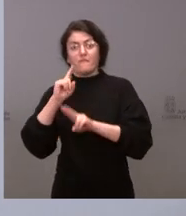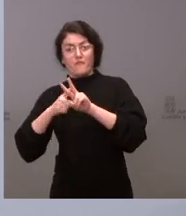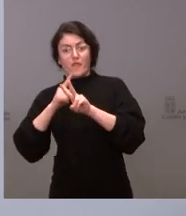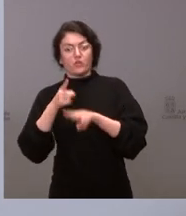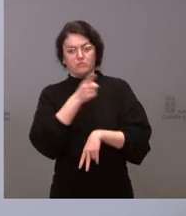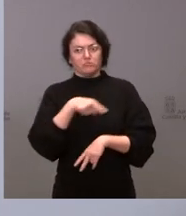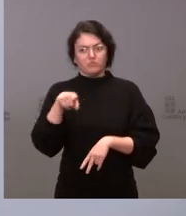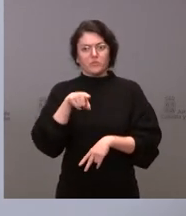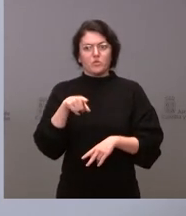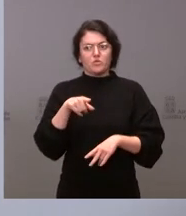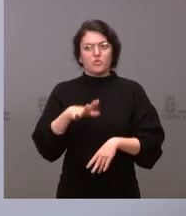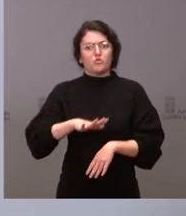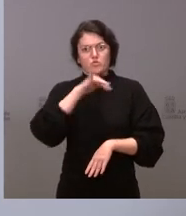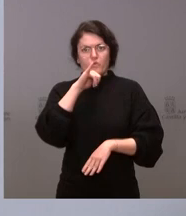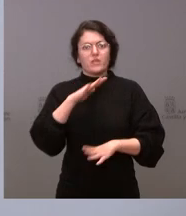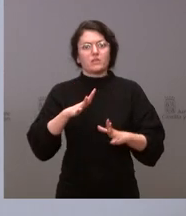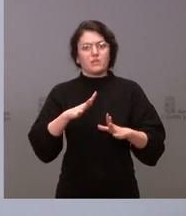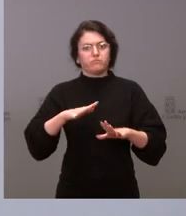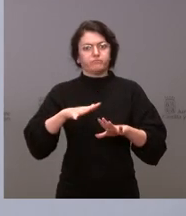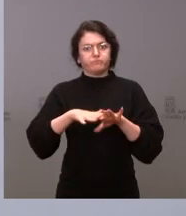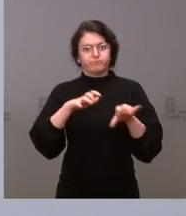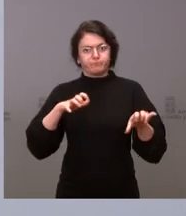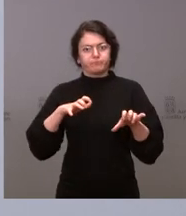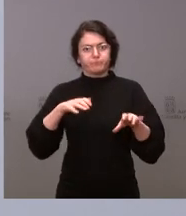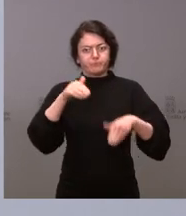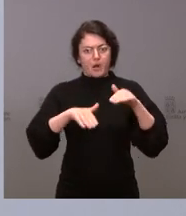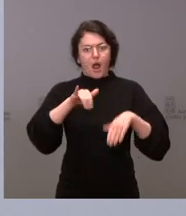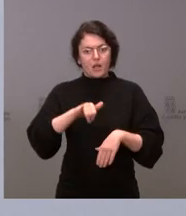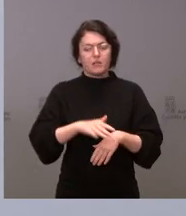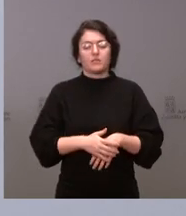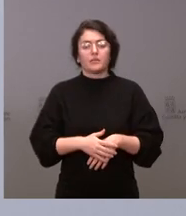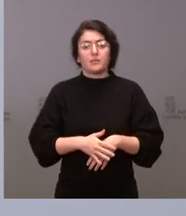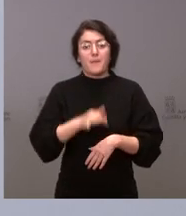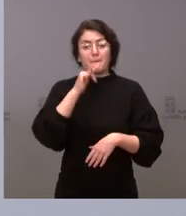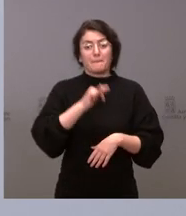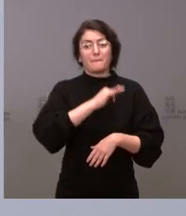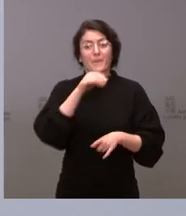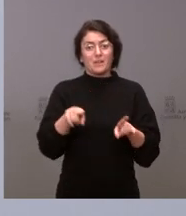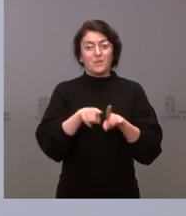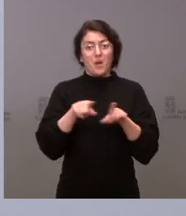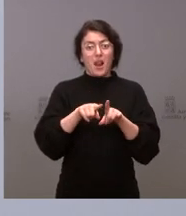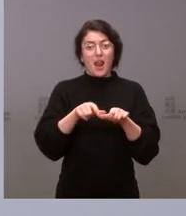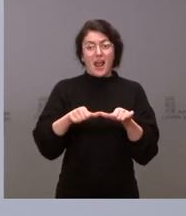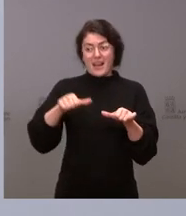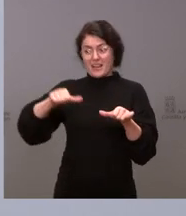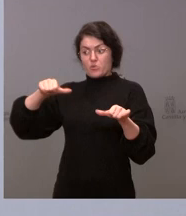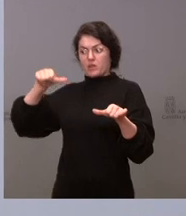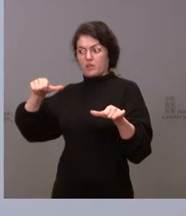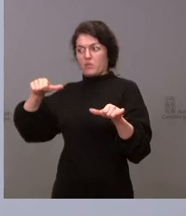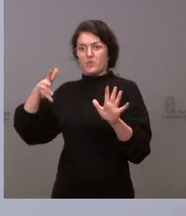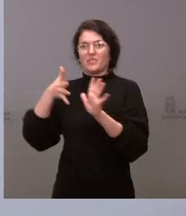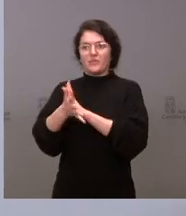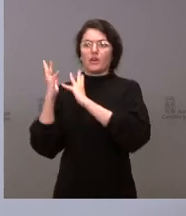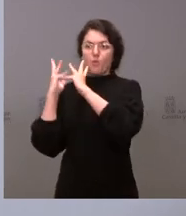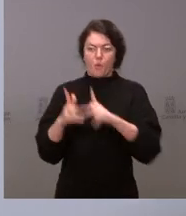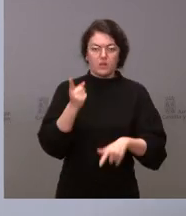también, en la medida de cada tributo, con efectos retroactivos, lo que es la bonificación, la bajada